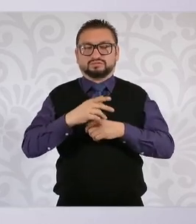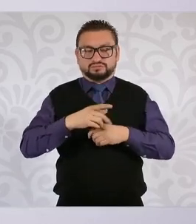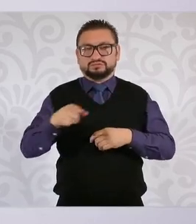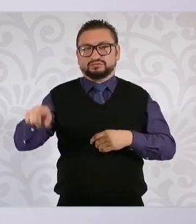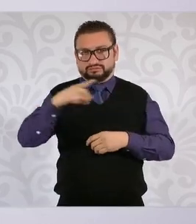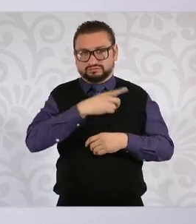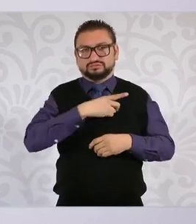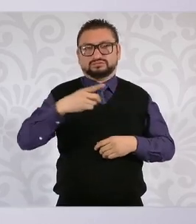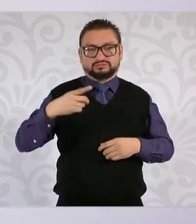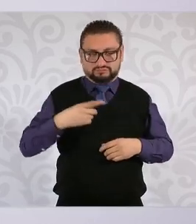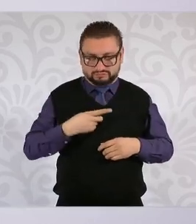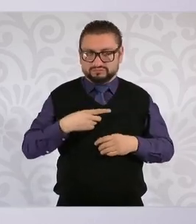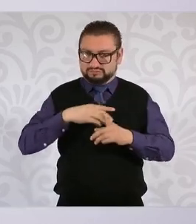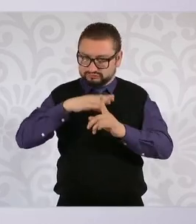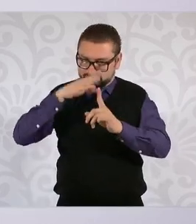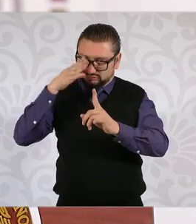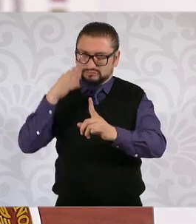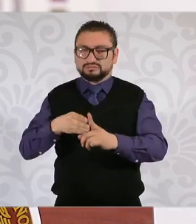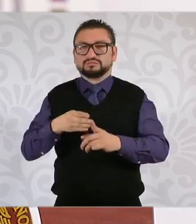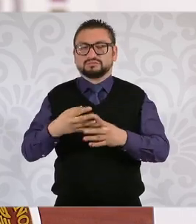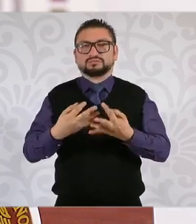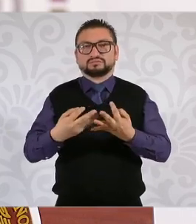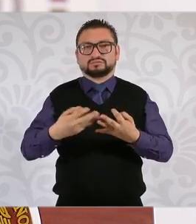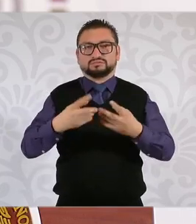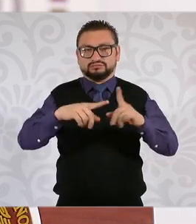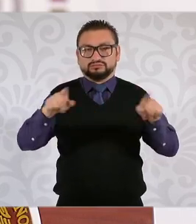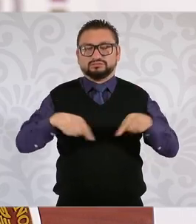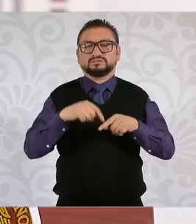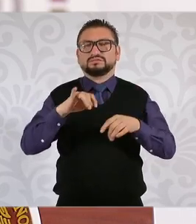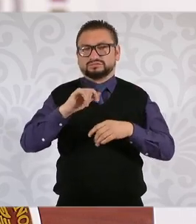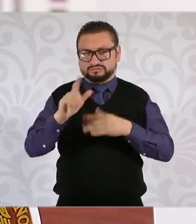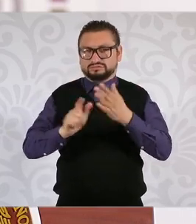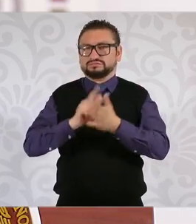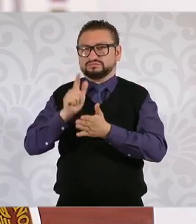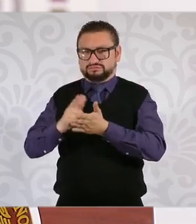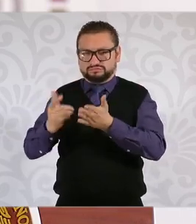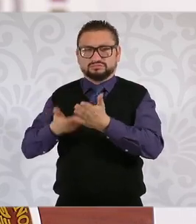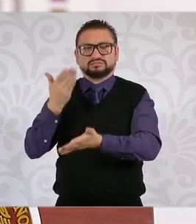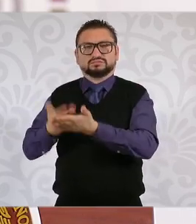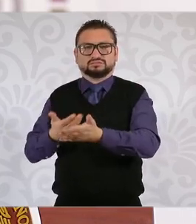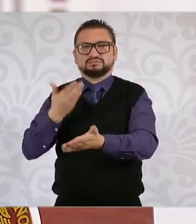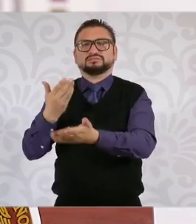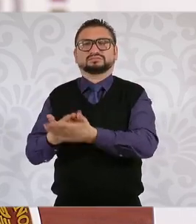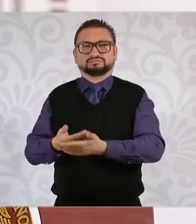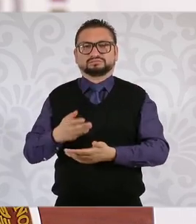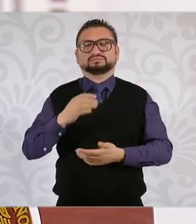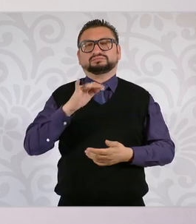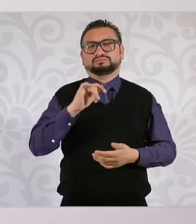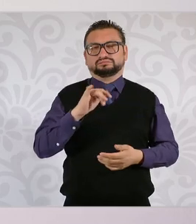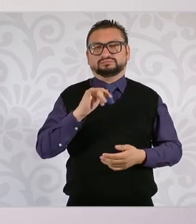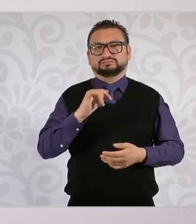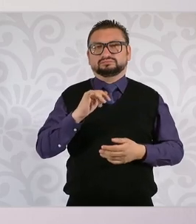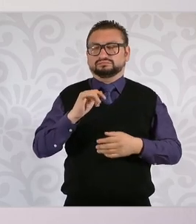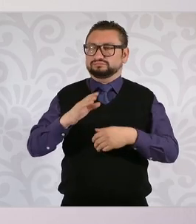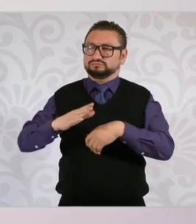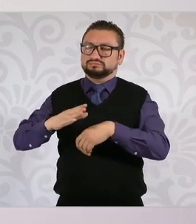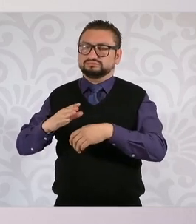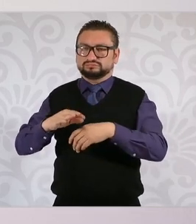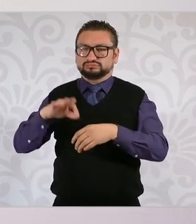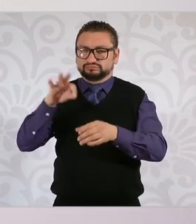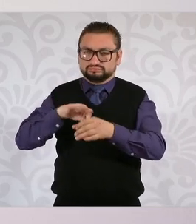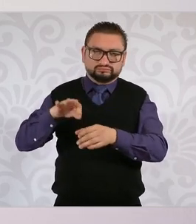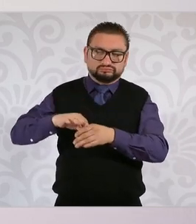Sí proponer leyes, votar las leyes,